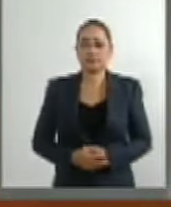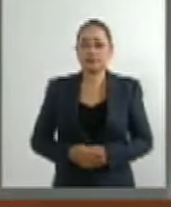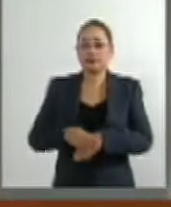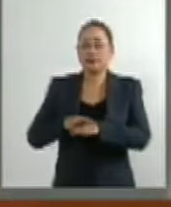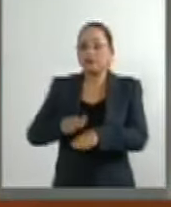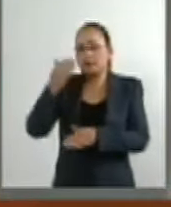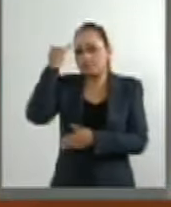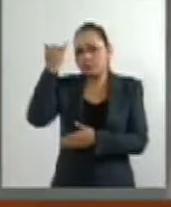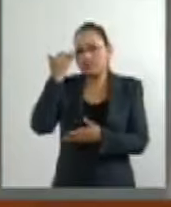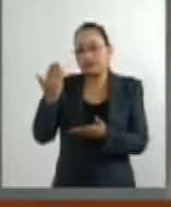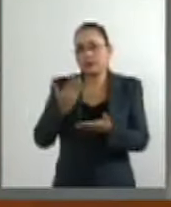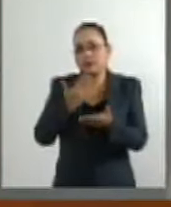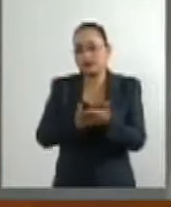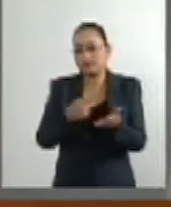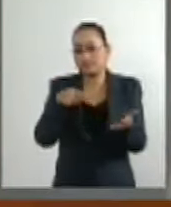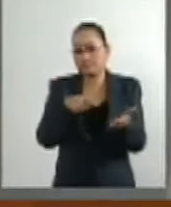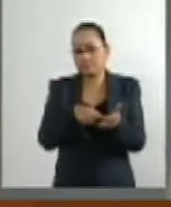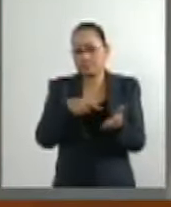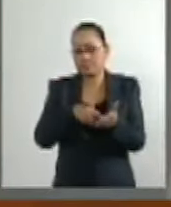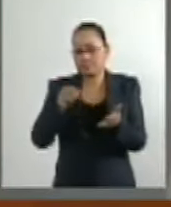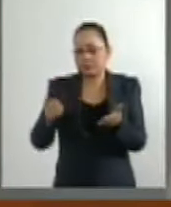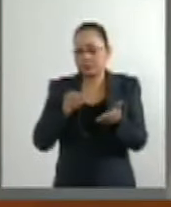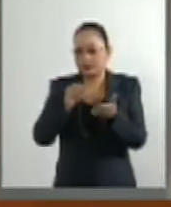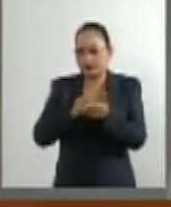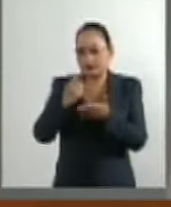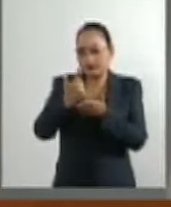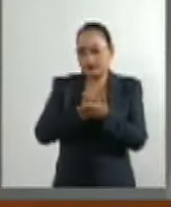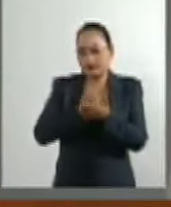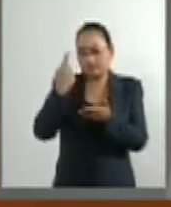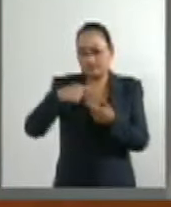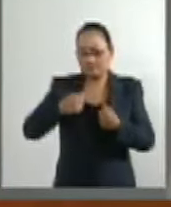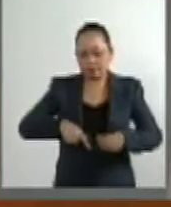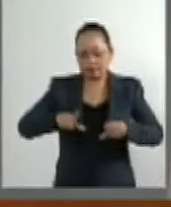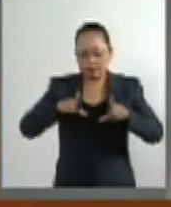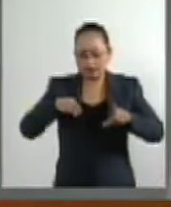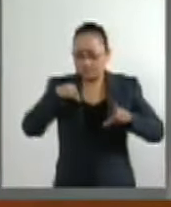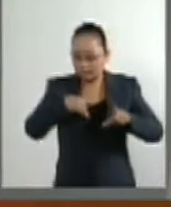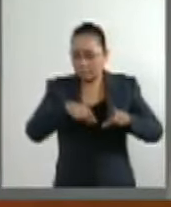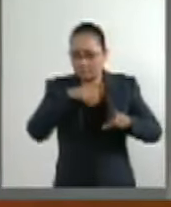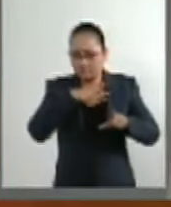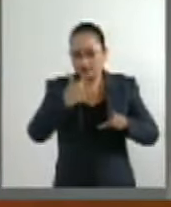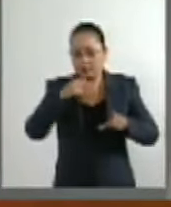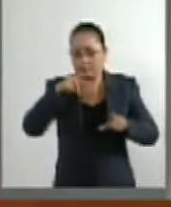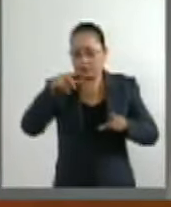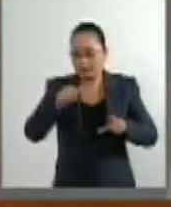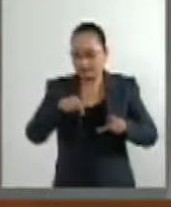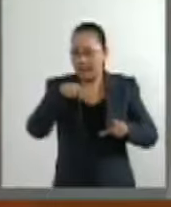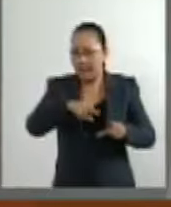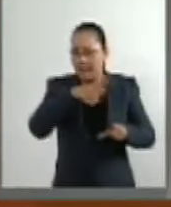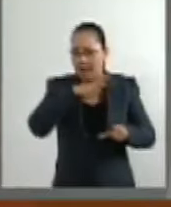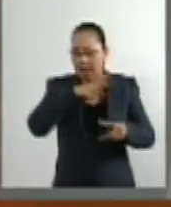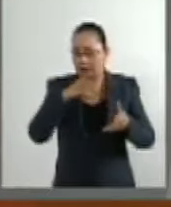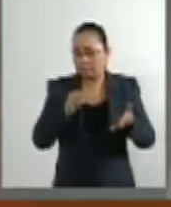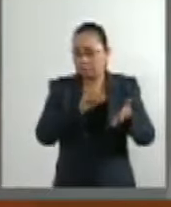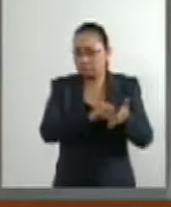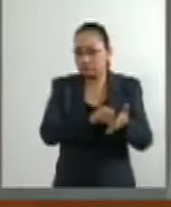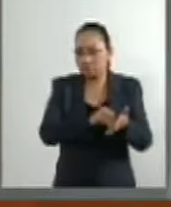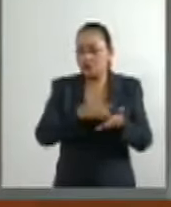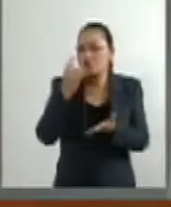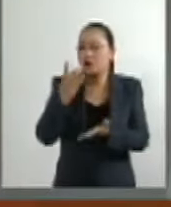iniciativa se encuentra agendada en la Gaceta del Senado, solamente haré referencia